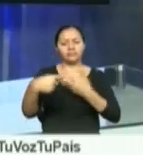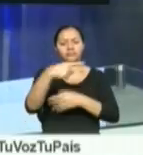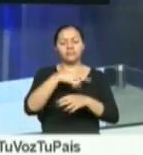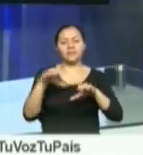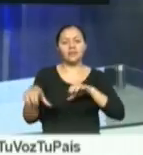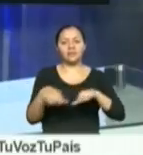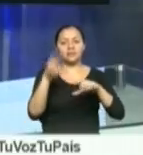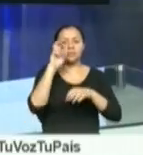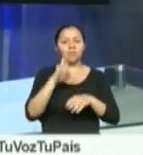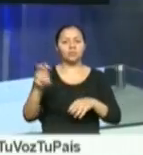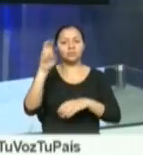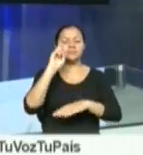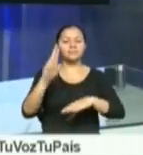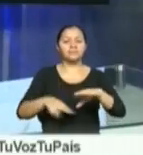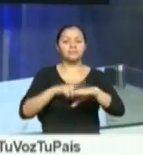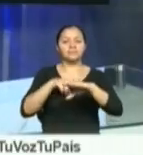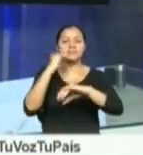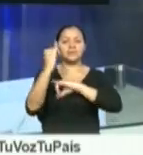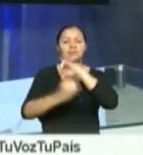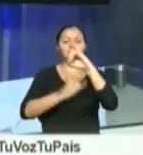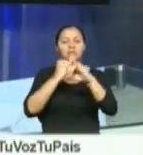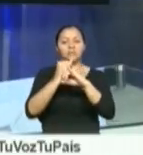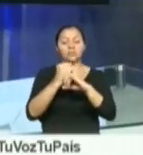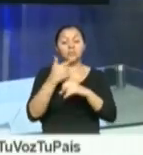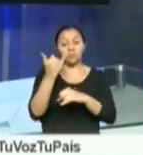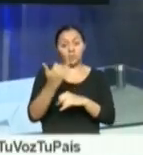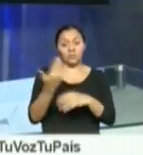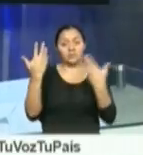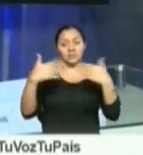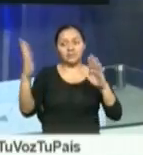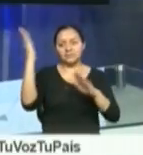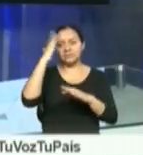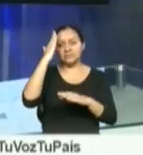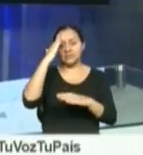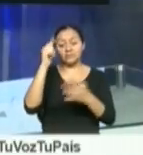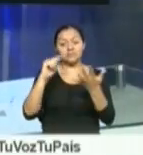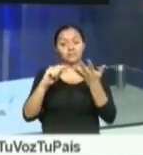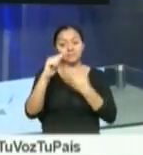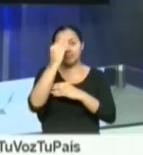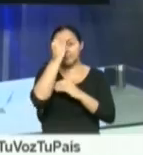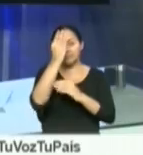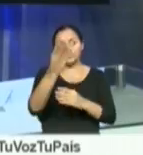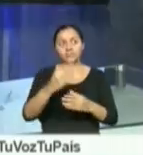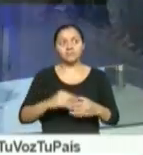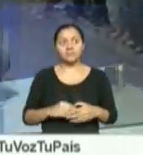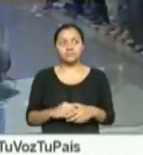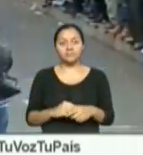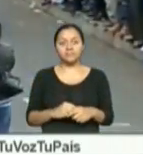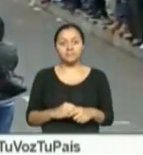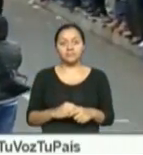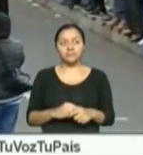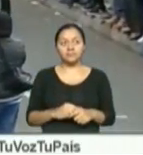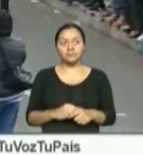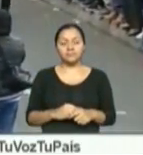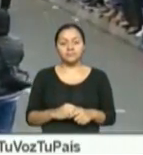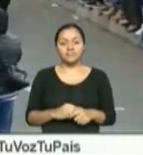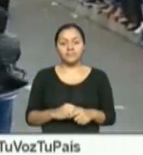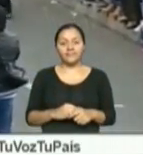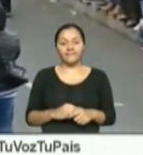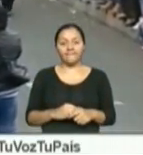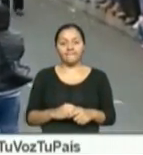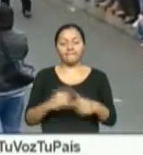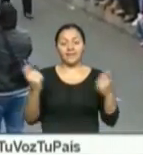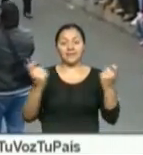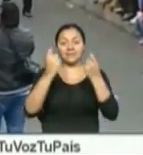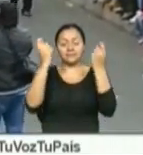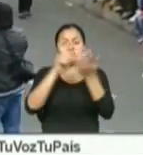para los turistas nacionales y extranjeros. Le invitamos a conocer cuáles son en el siguiente reportaje. La celebración de